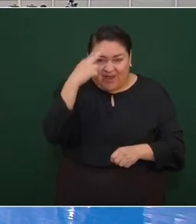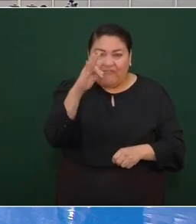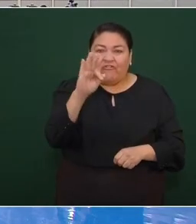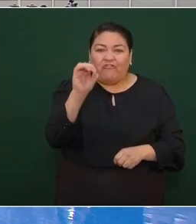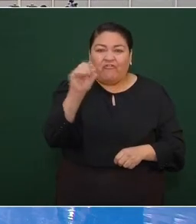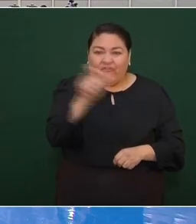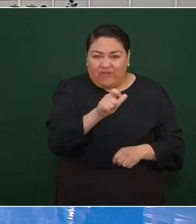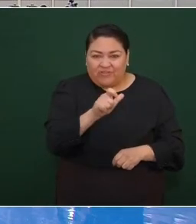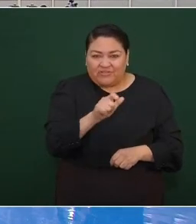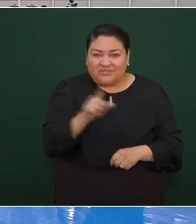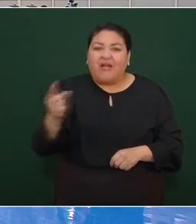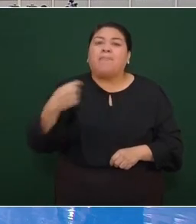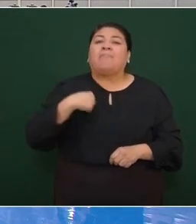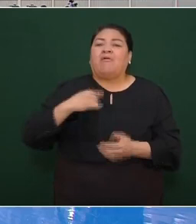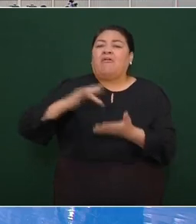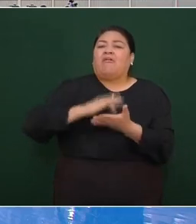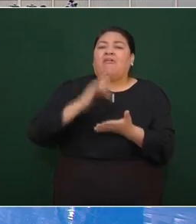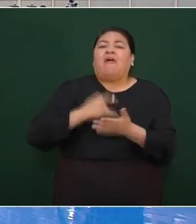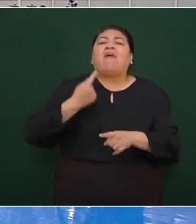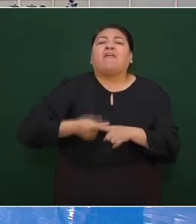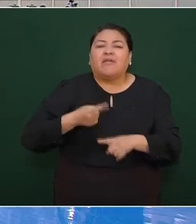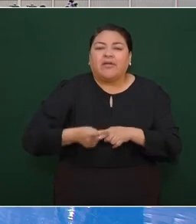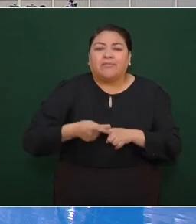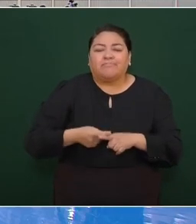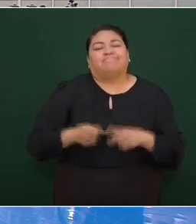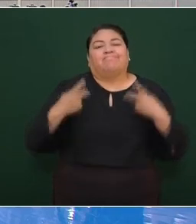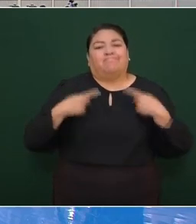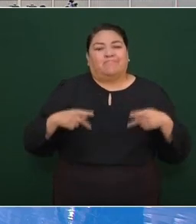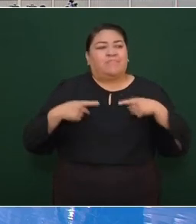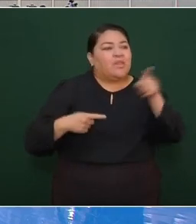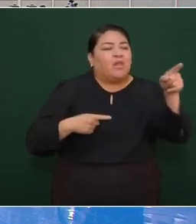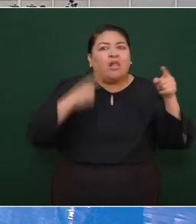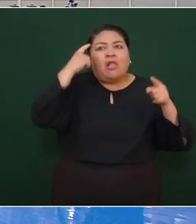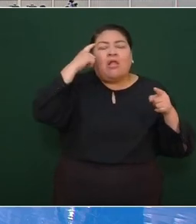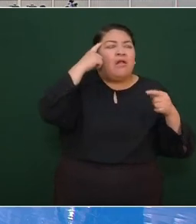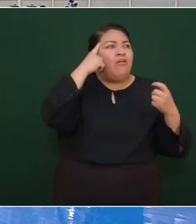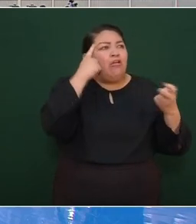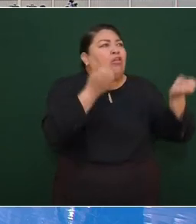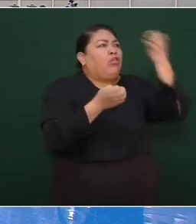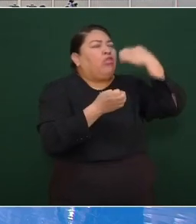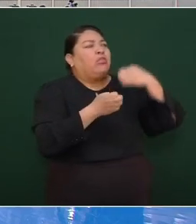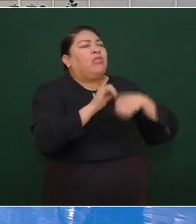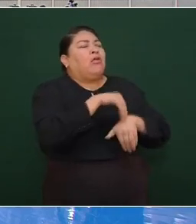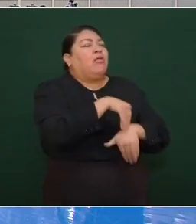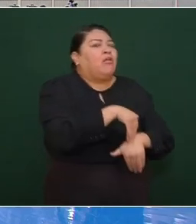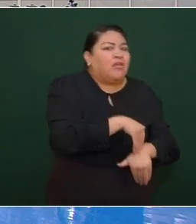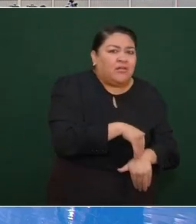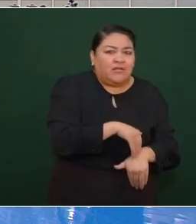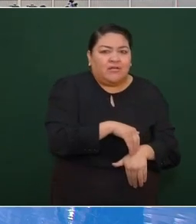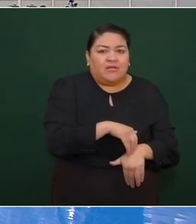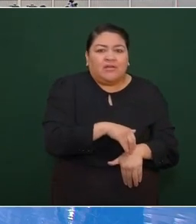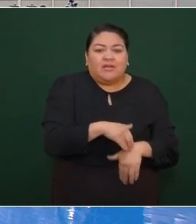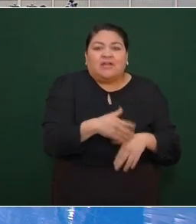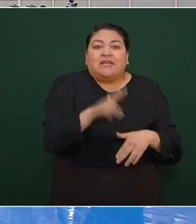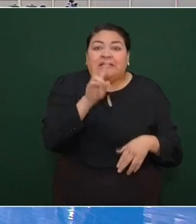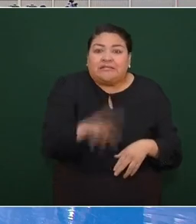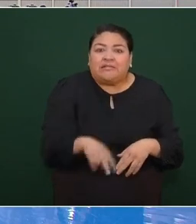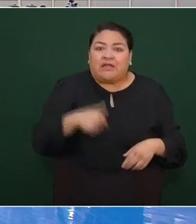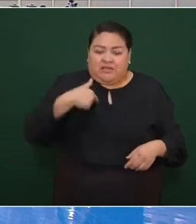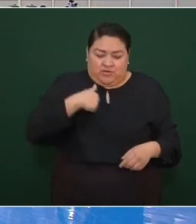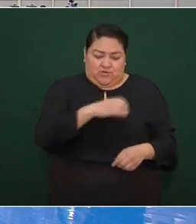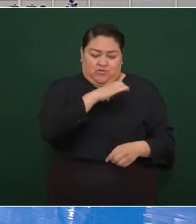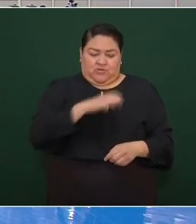iba a haber un cambio y mucha gente se creyó ese cuento y yo era candidato